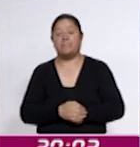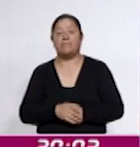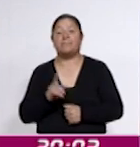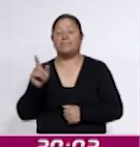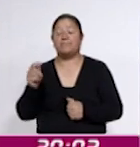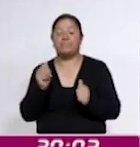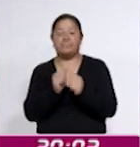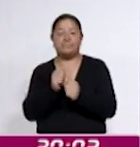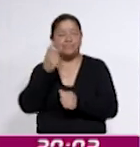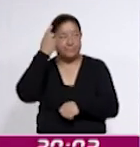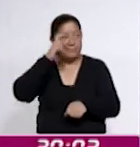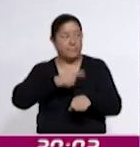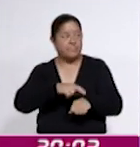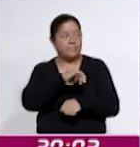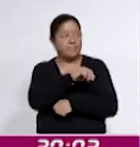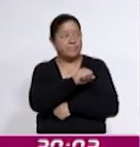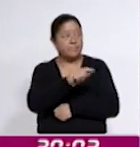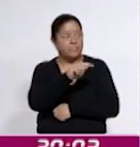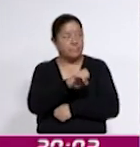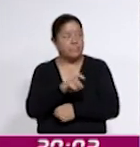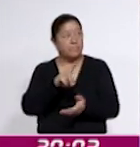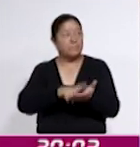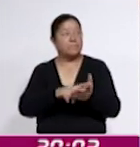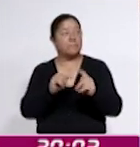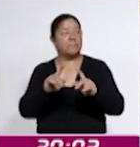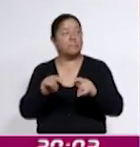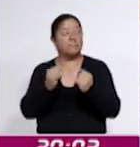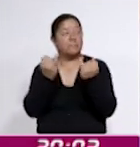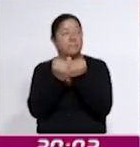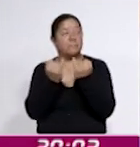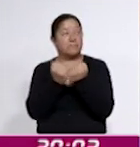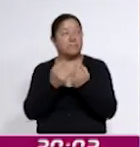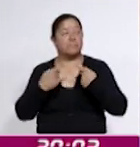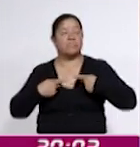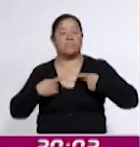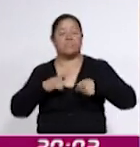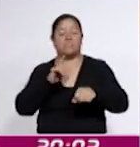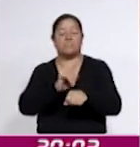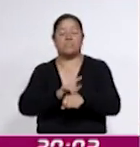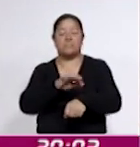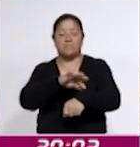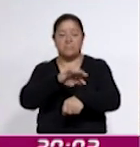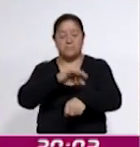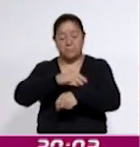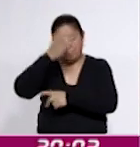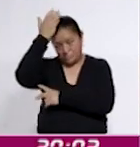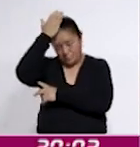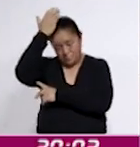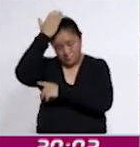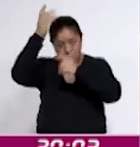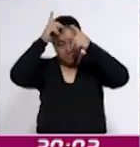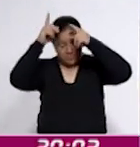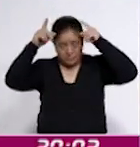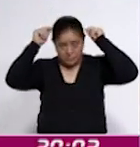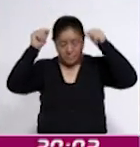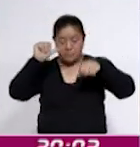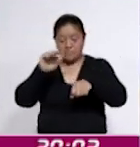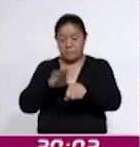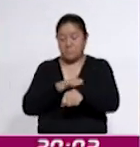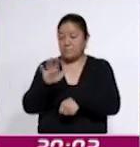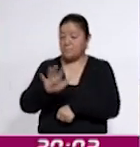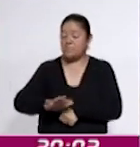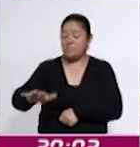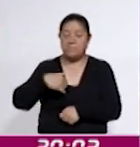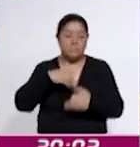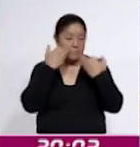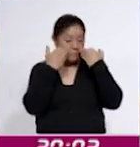acompañado de directivos del Issste en el Estado, así como personal médico de enfermería y de áreas administrativas, dio cuenta del